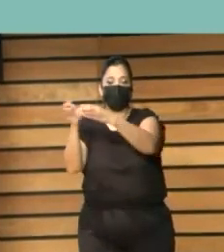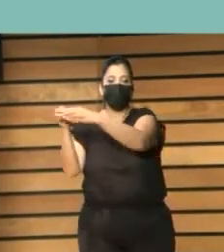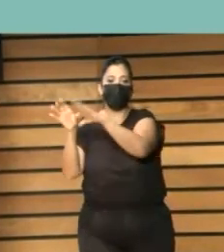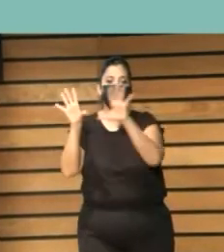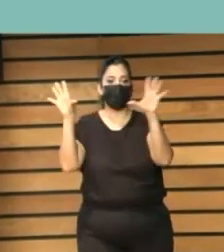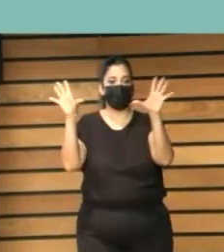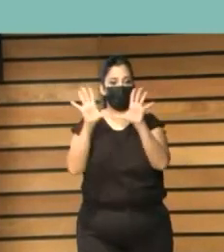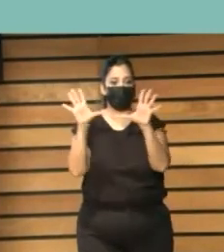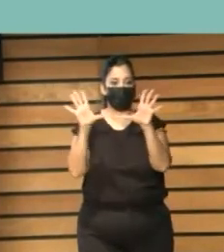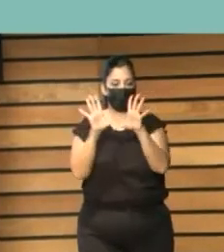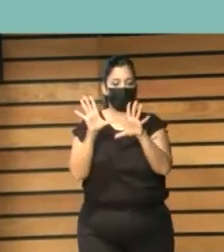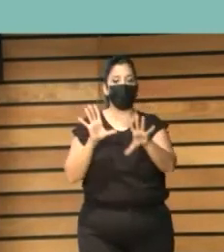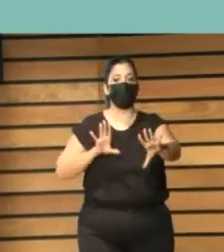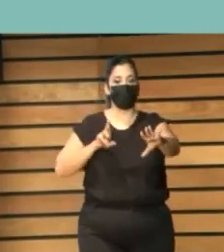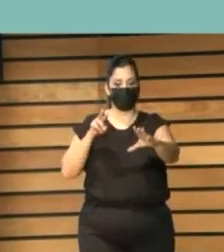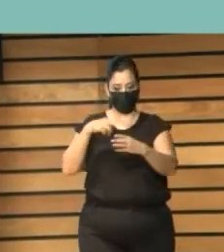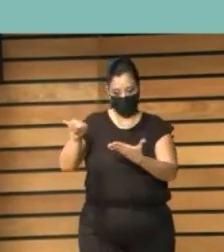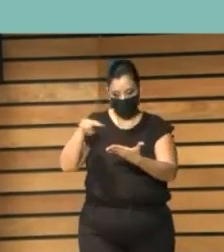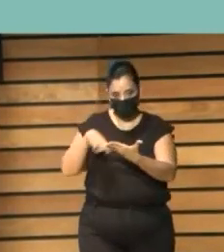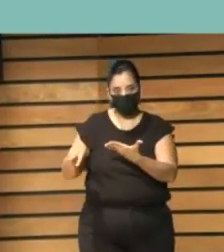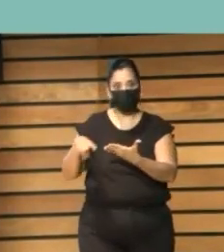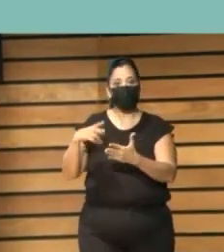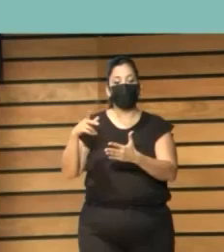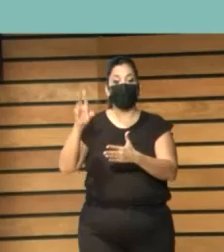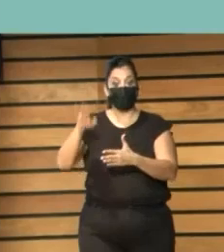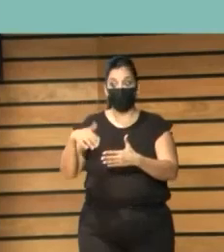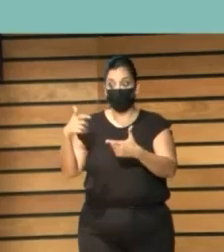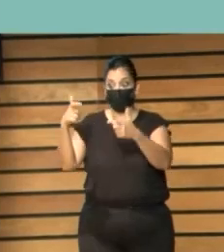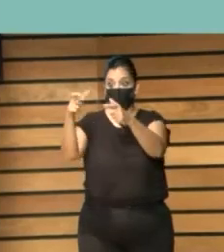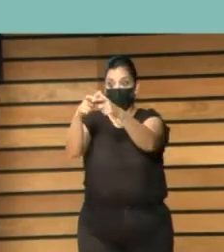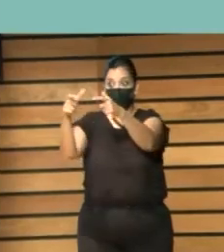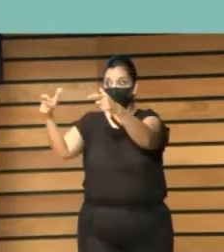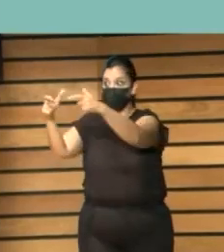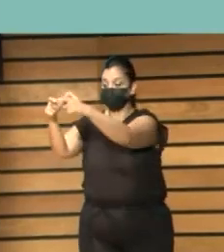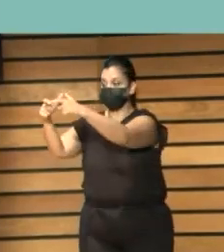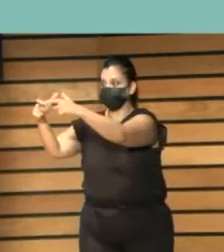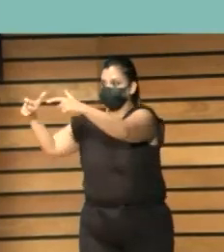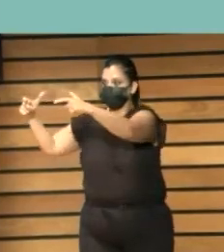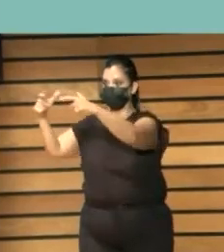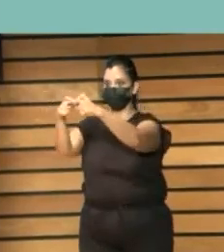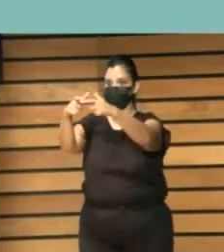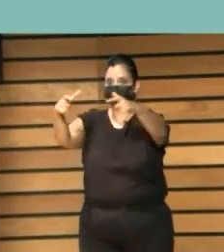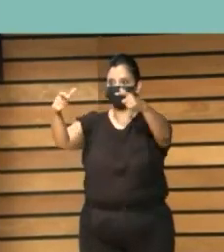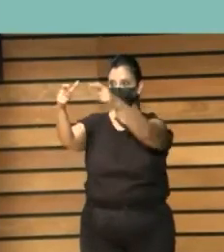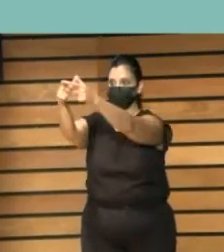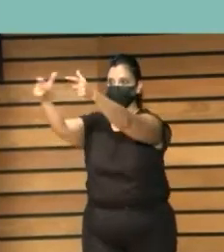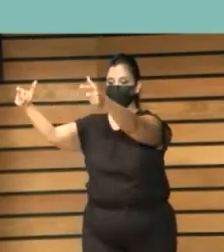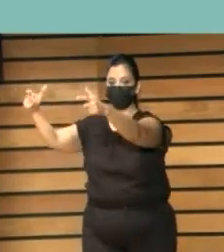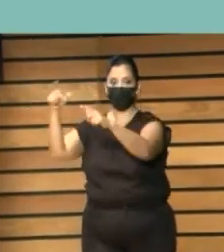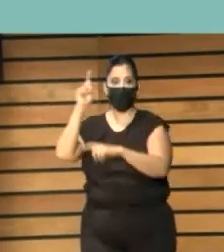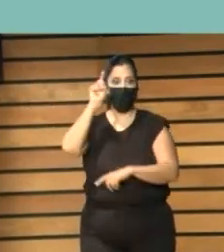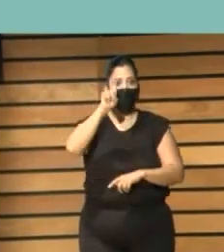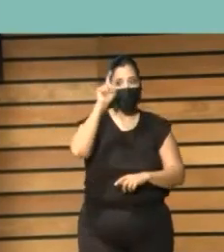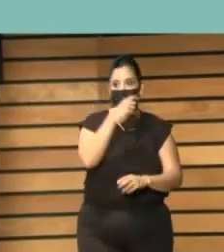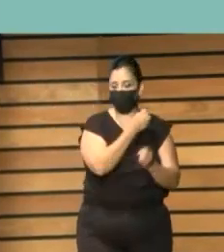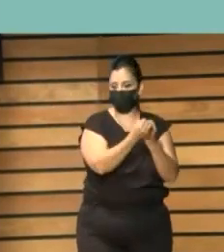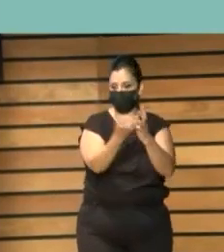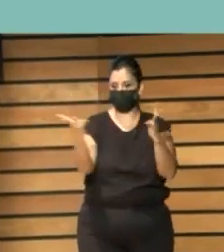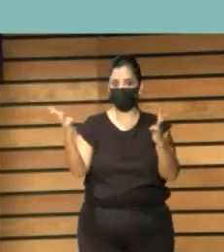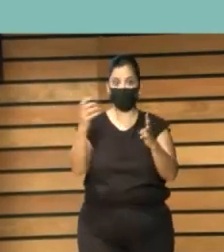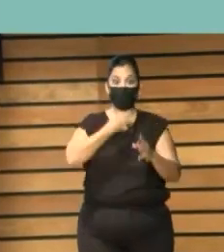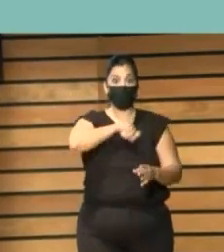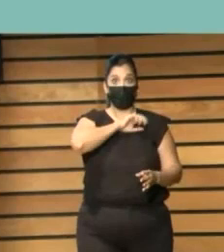construyeron auténticas comunidades virtuales de escolares, de centros de toda España.